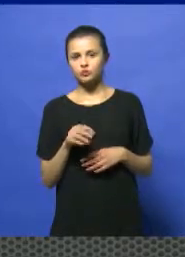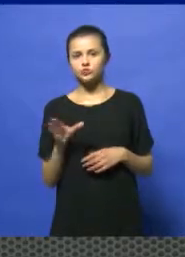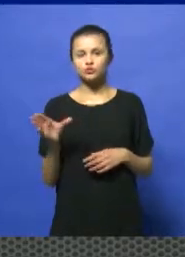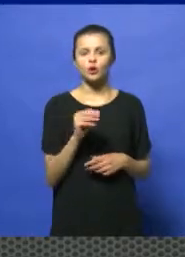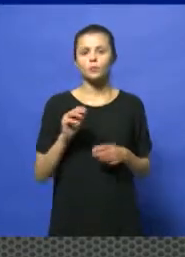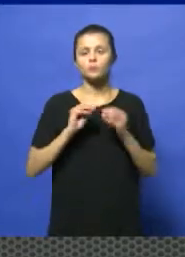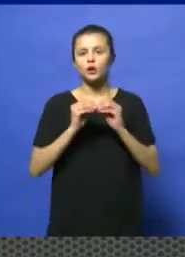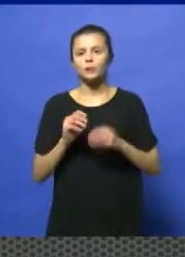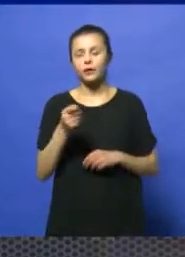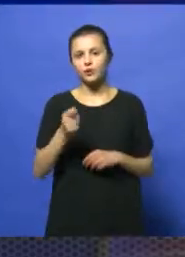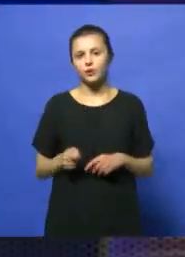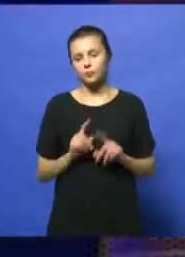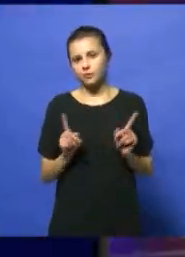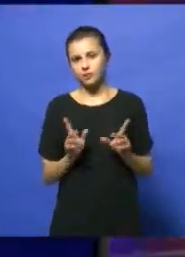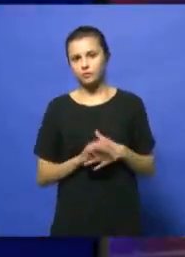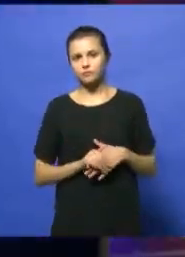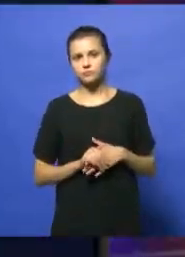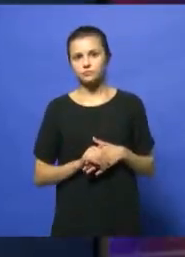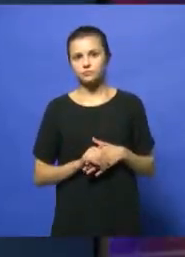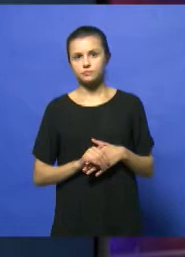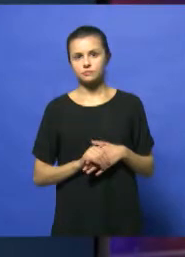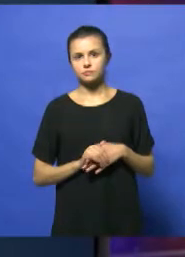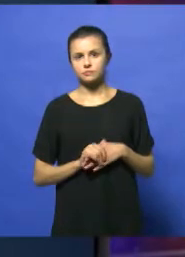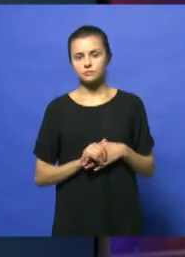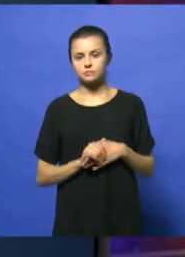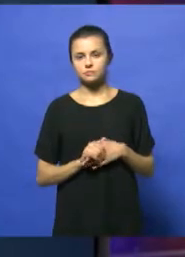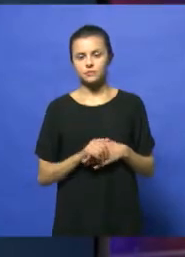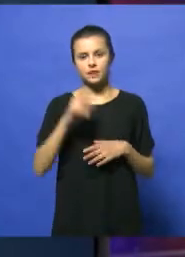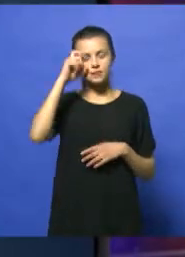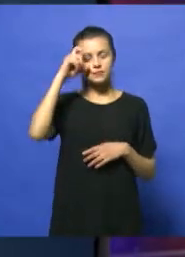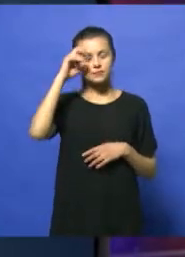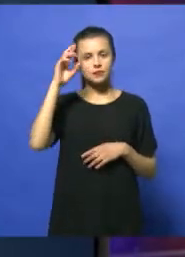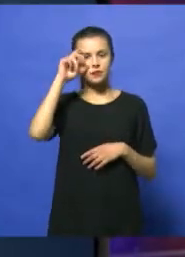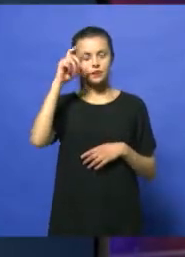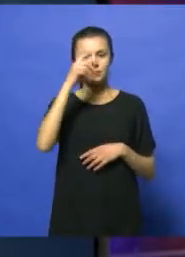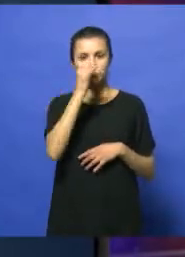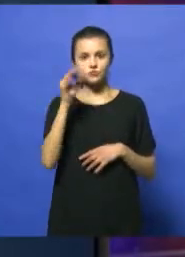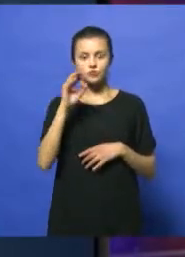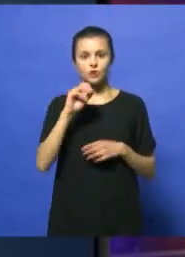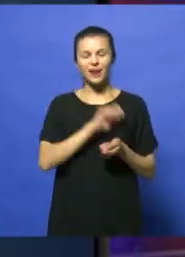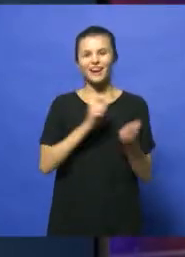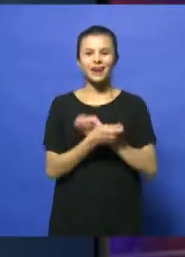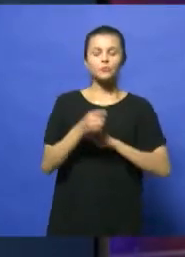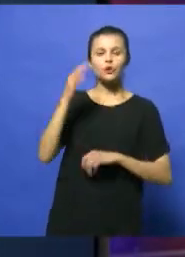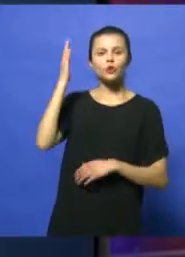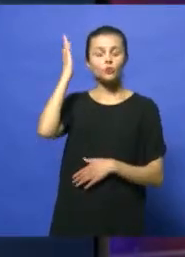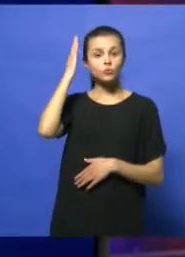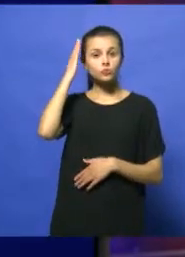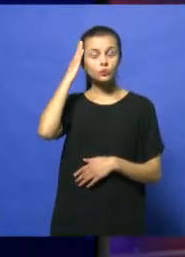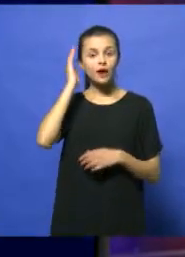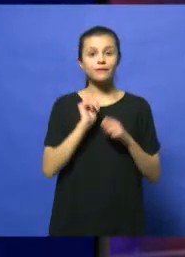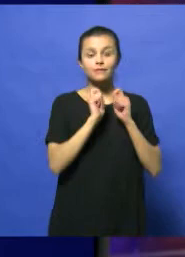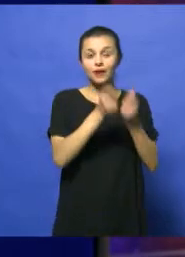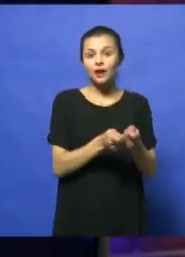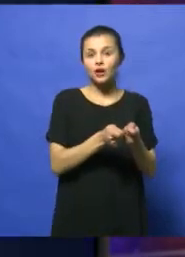solamente a la economía, ¿no? Bueno, de acuerdo a lo que dice Cerezo, también hay un cambio cultural. En vez del regalo físico,